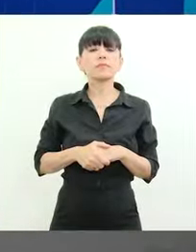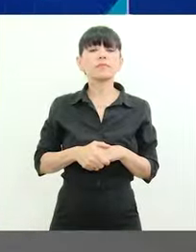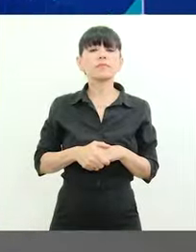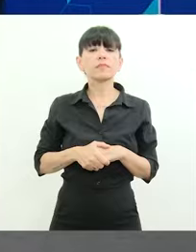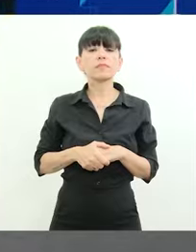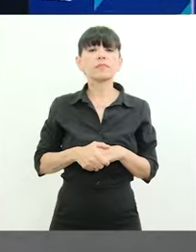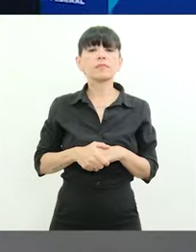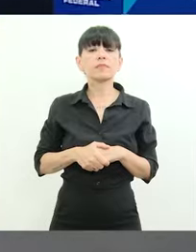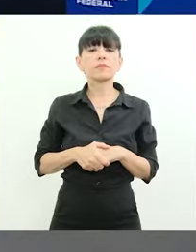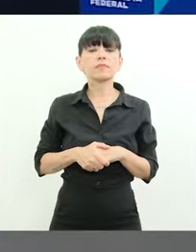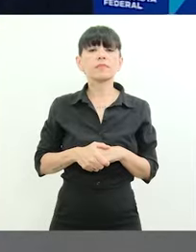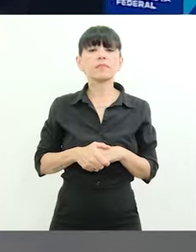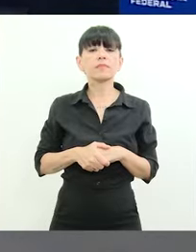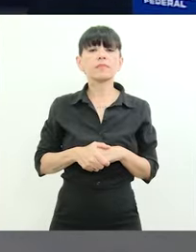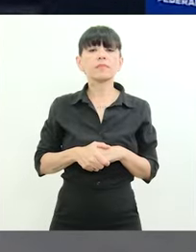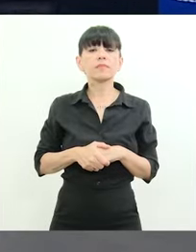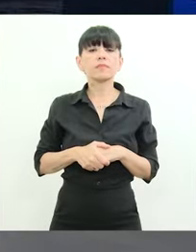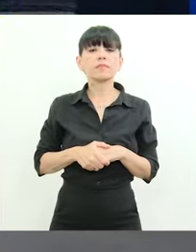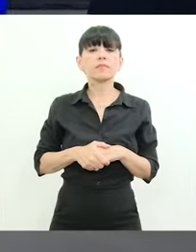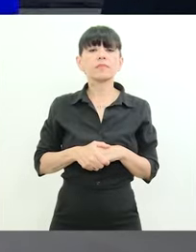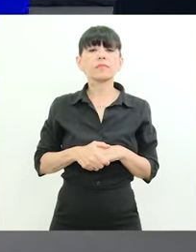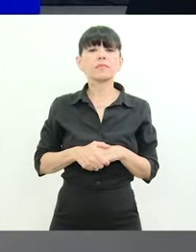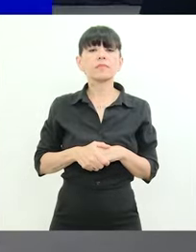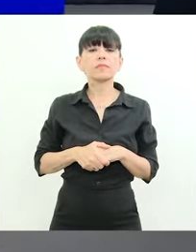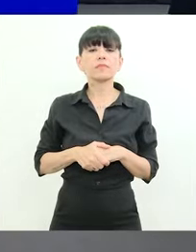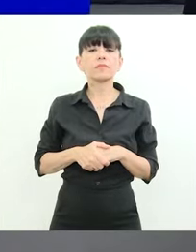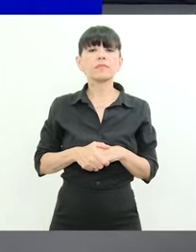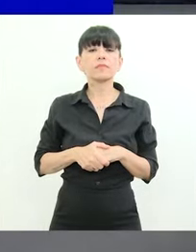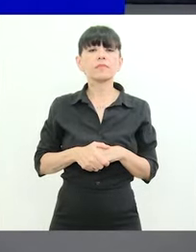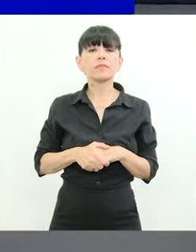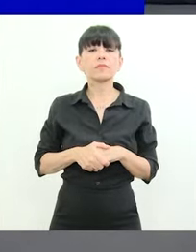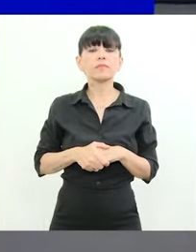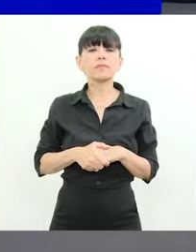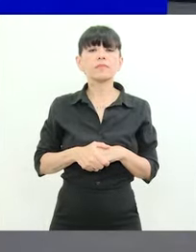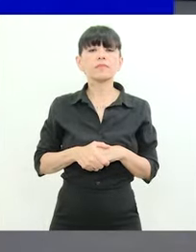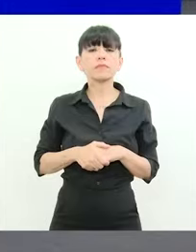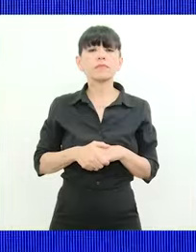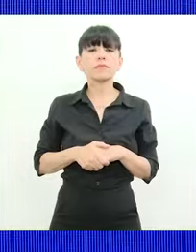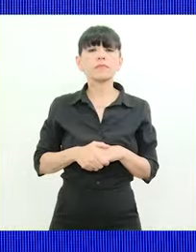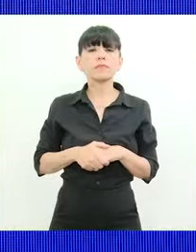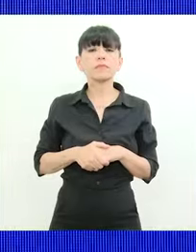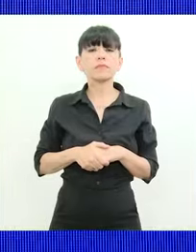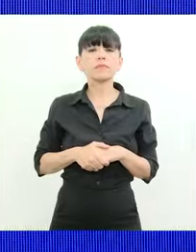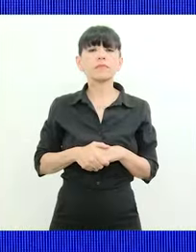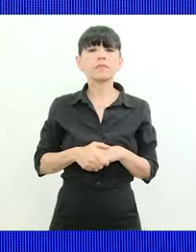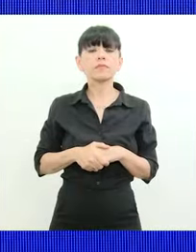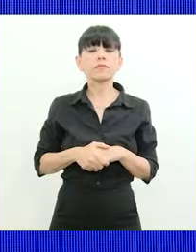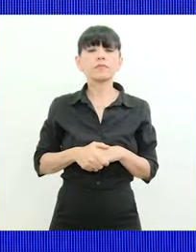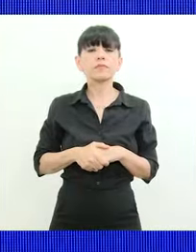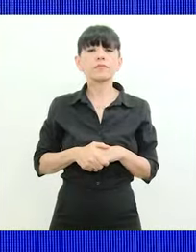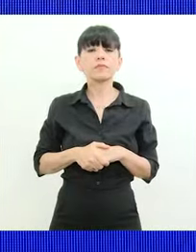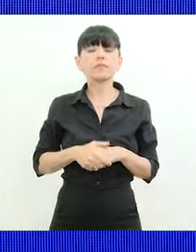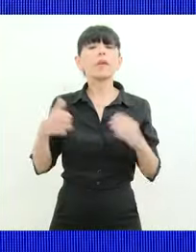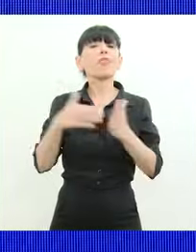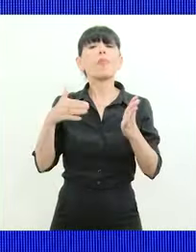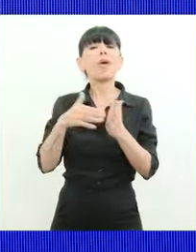el mayor volumen de visitantes de Iguazú depende de la conectividad aérea.